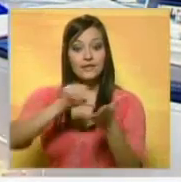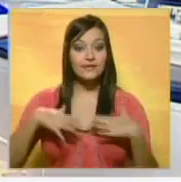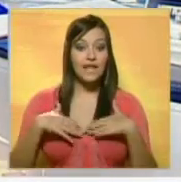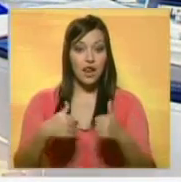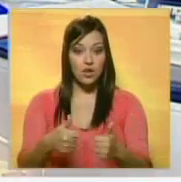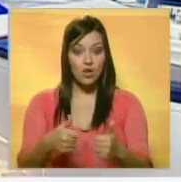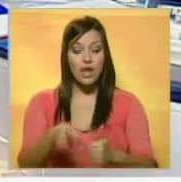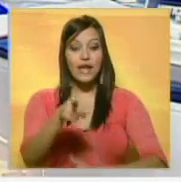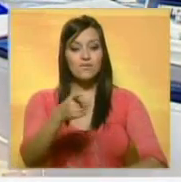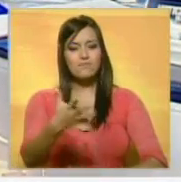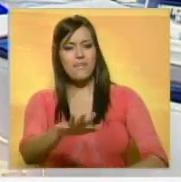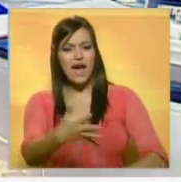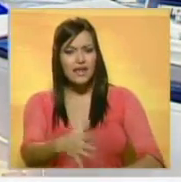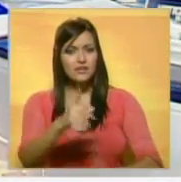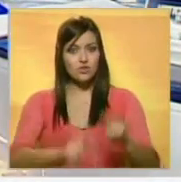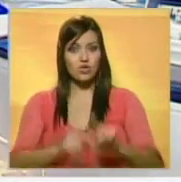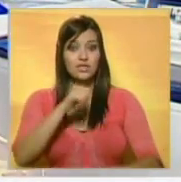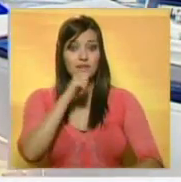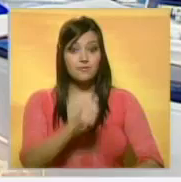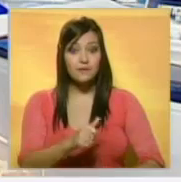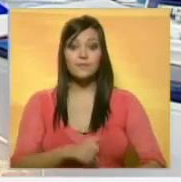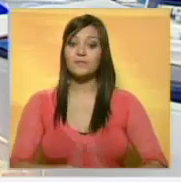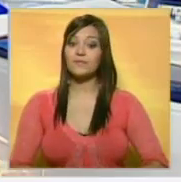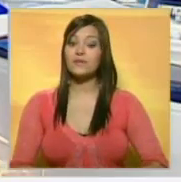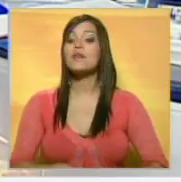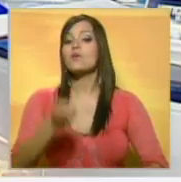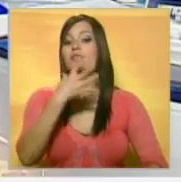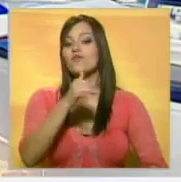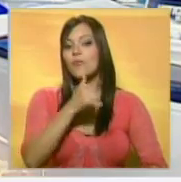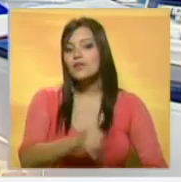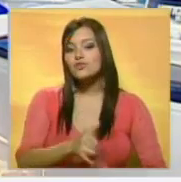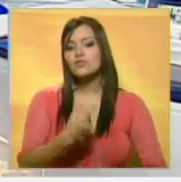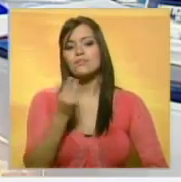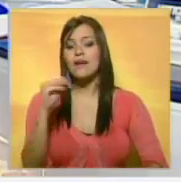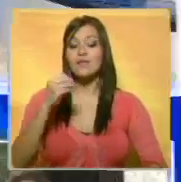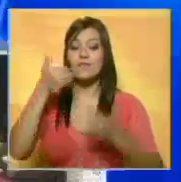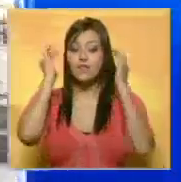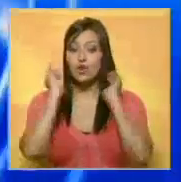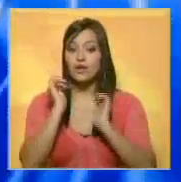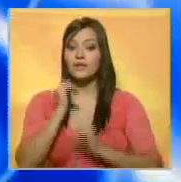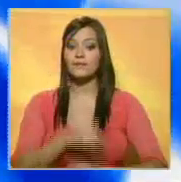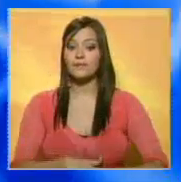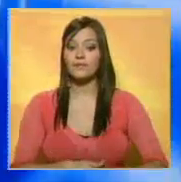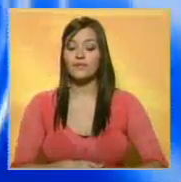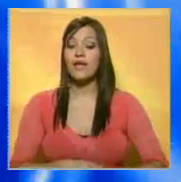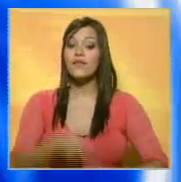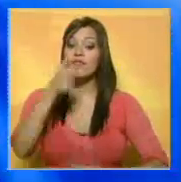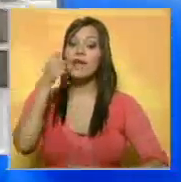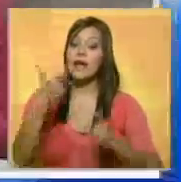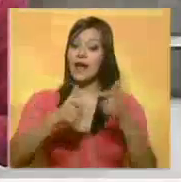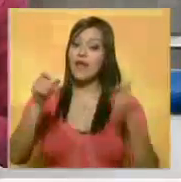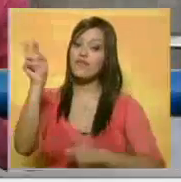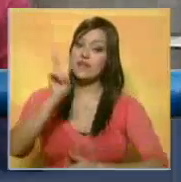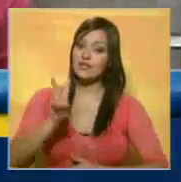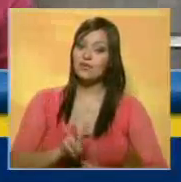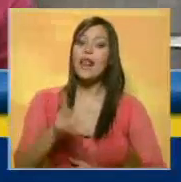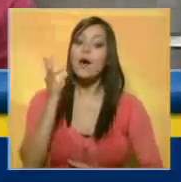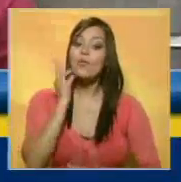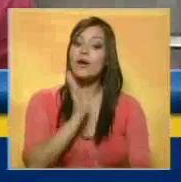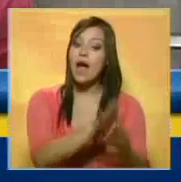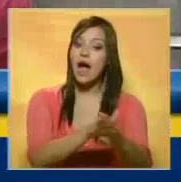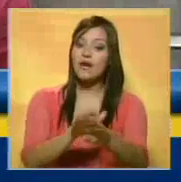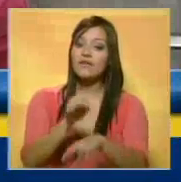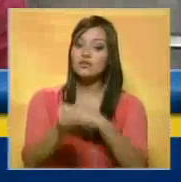donde presuntamente se cometen irregularidades. Victoria Yosef nos tiene más información. La Fiscal General de la República, Luisa Ortega